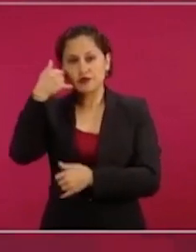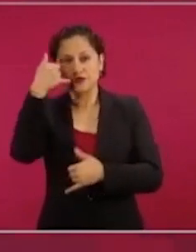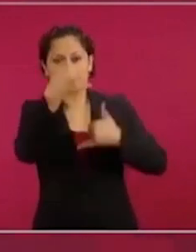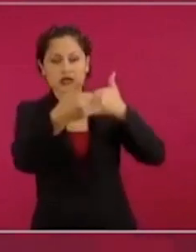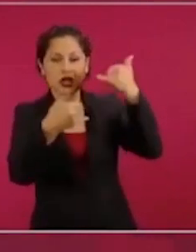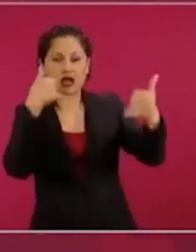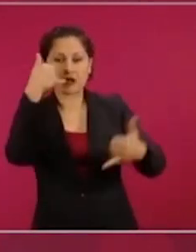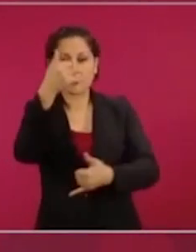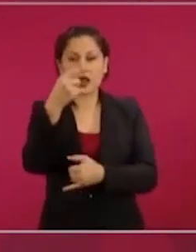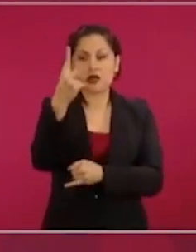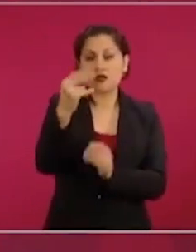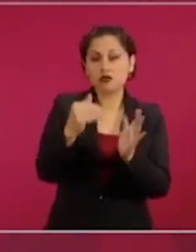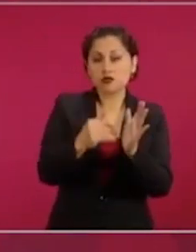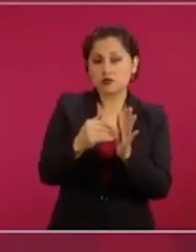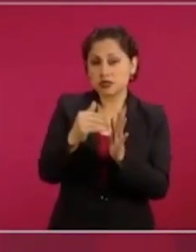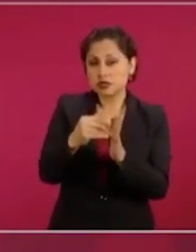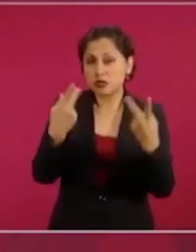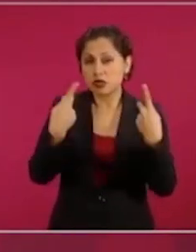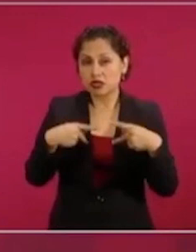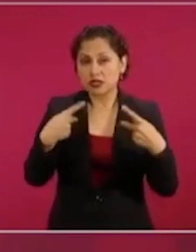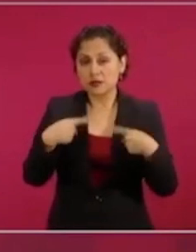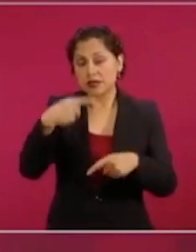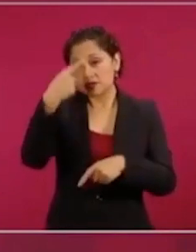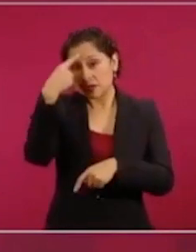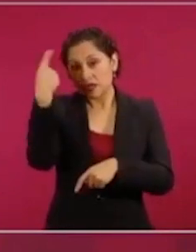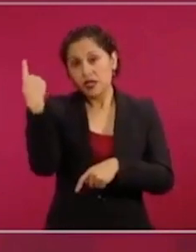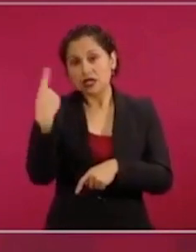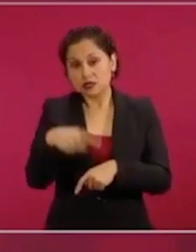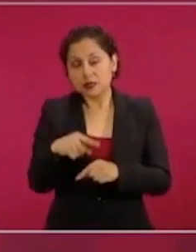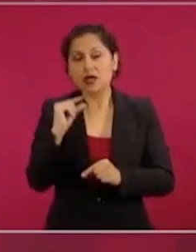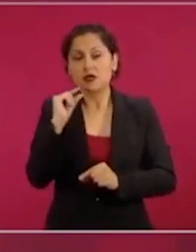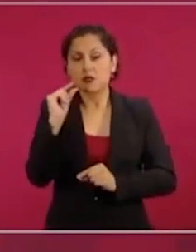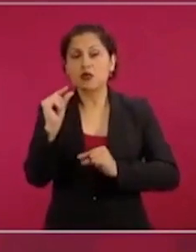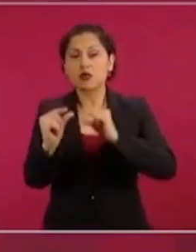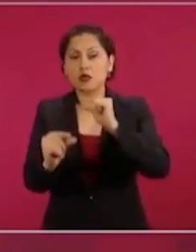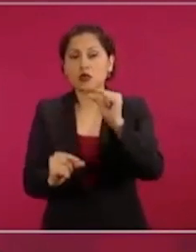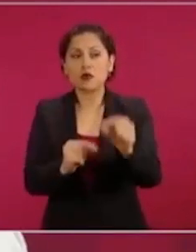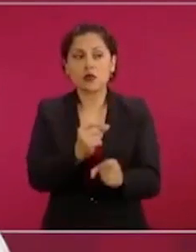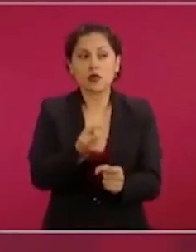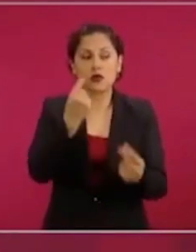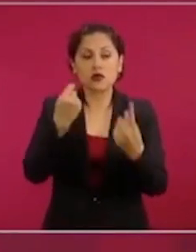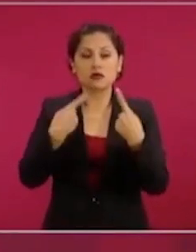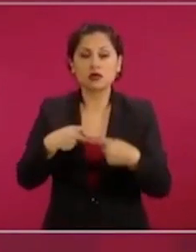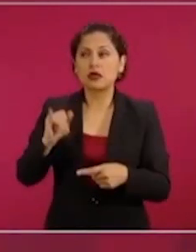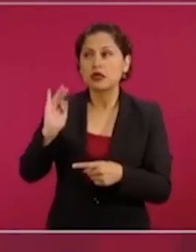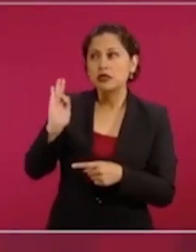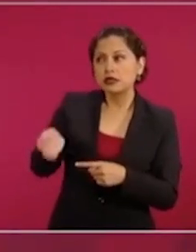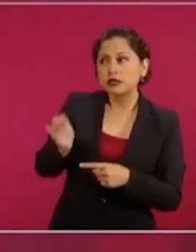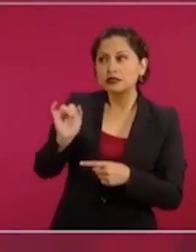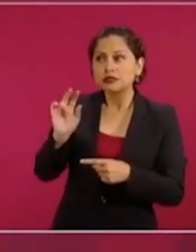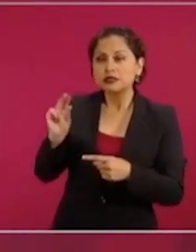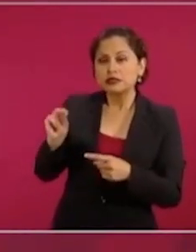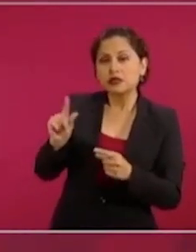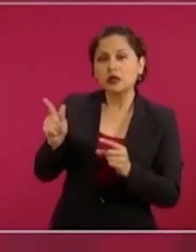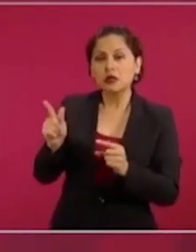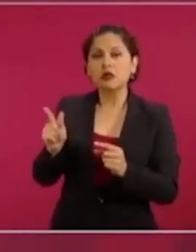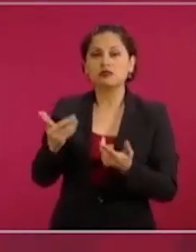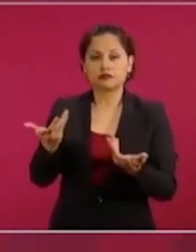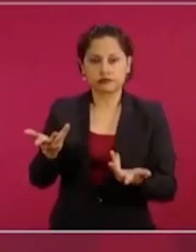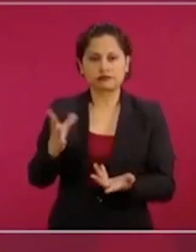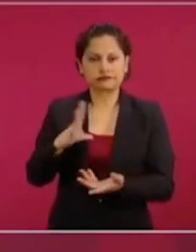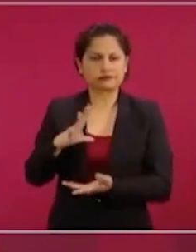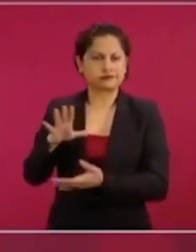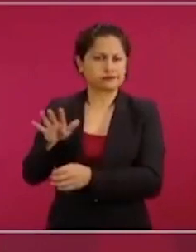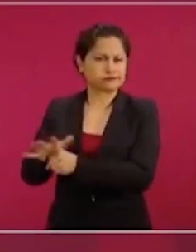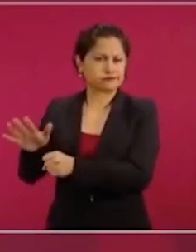personas para los que vayan descartando, los que se vayan aceptando. Tenemos suficiente demanda. De hecho,